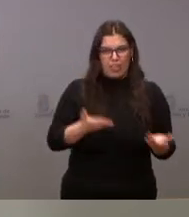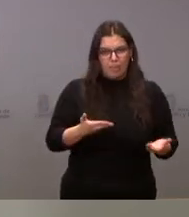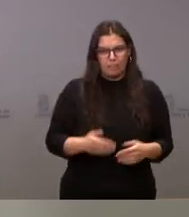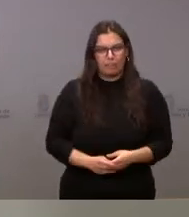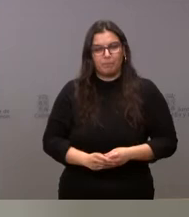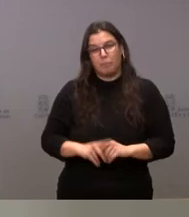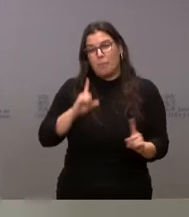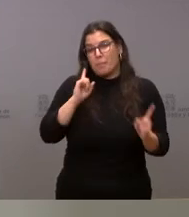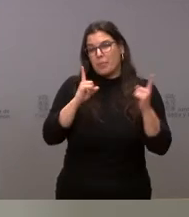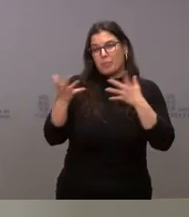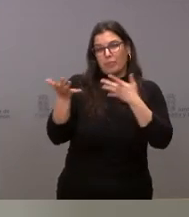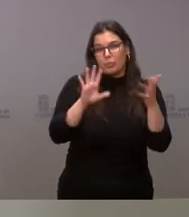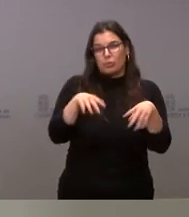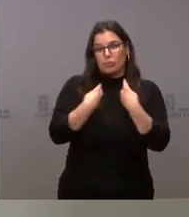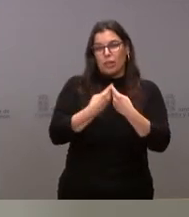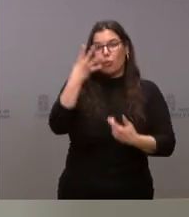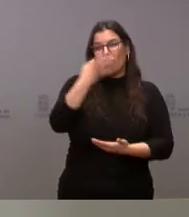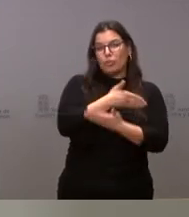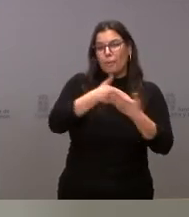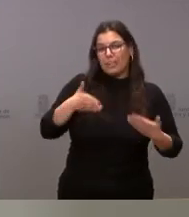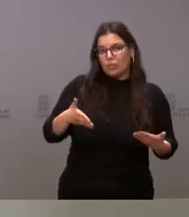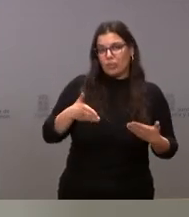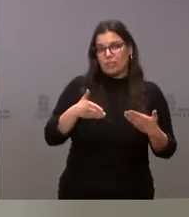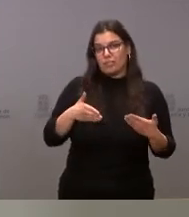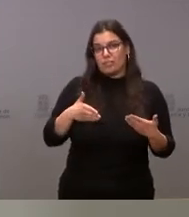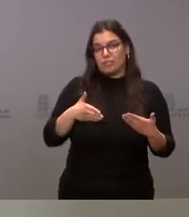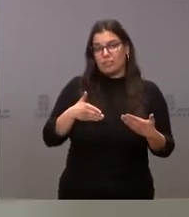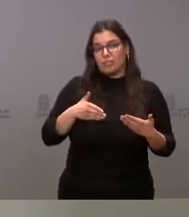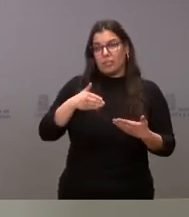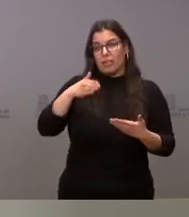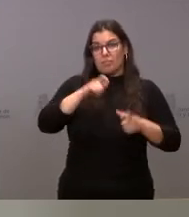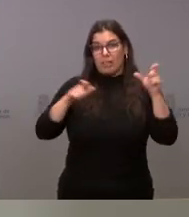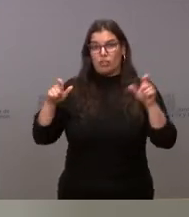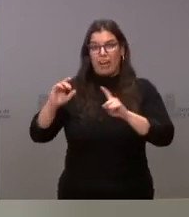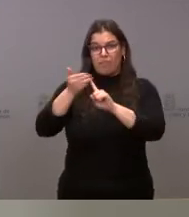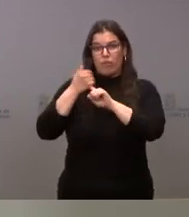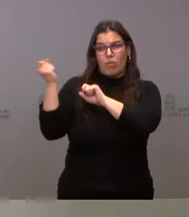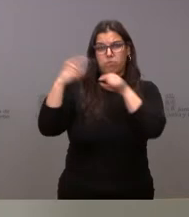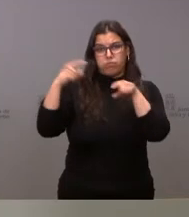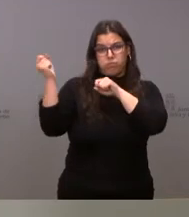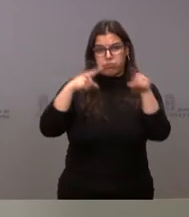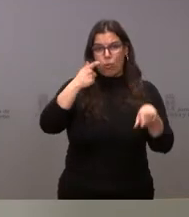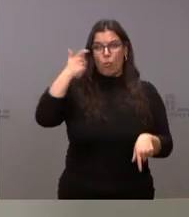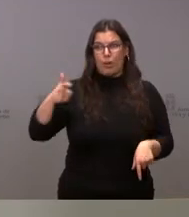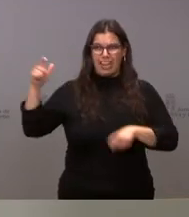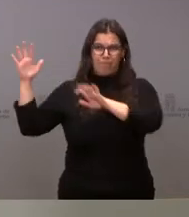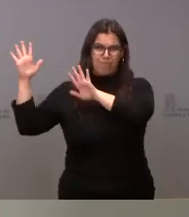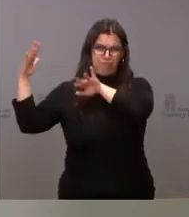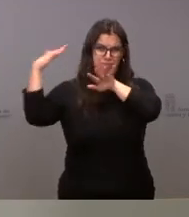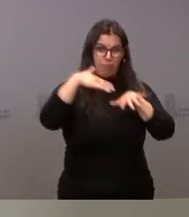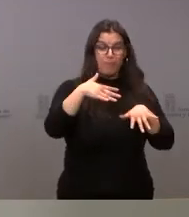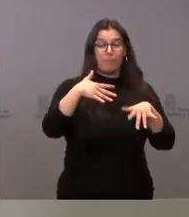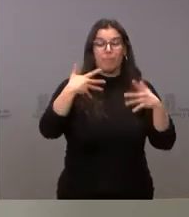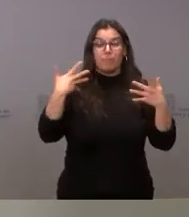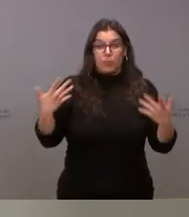un total de cuatro millones de desplazamientos desde Ucrania y, por tanto, en